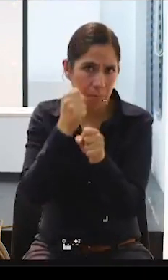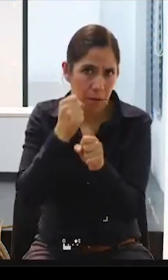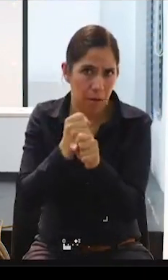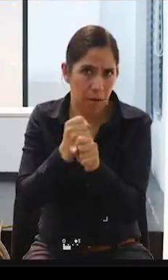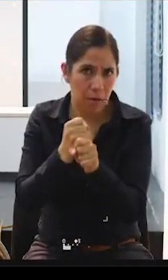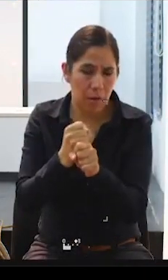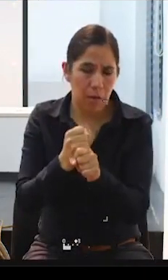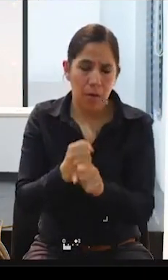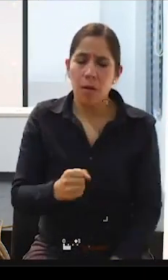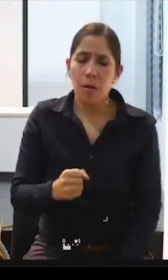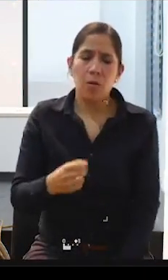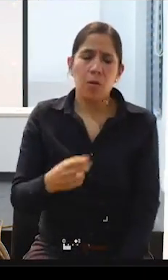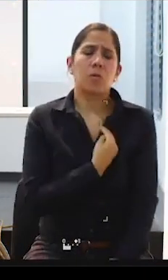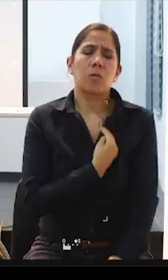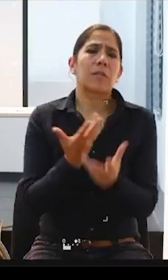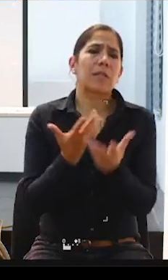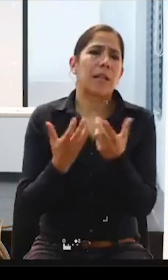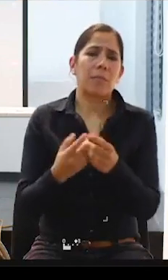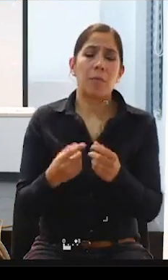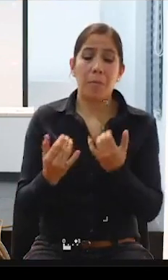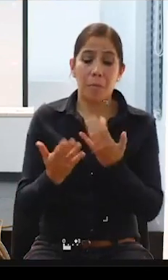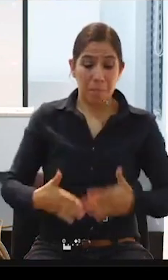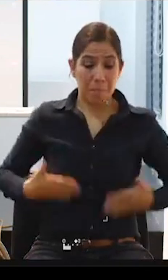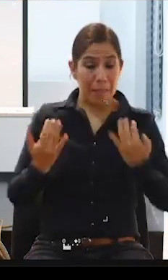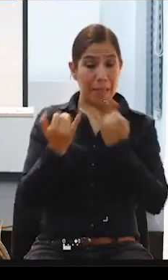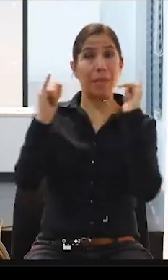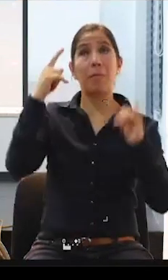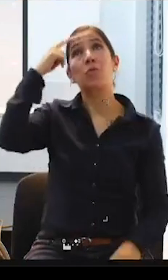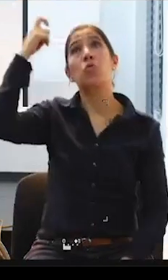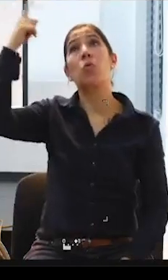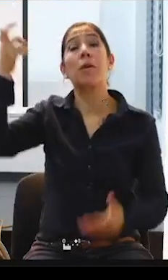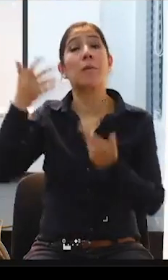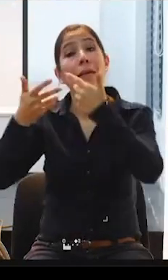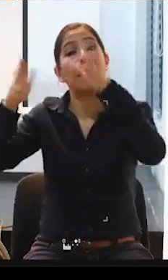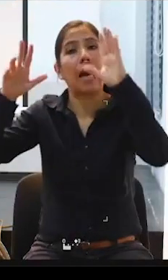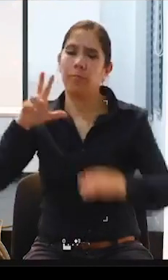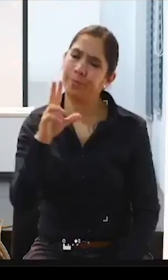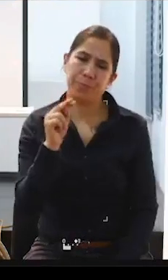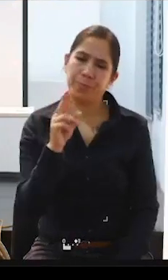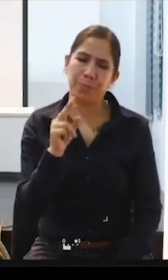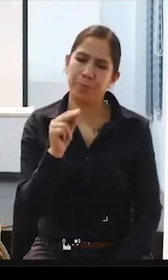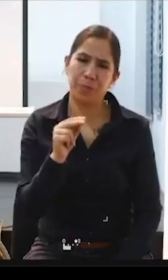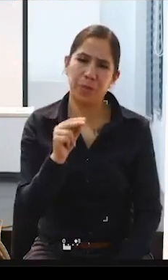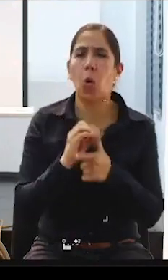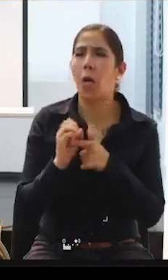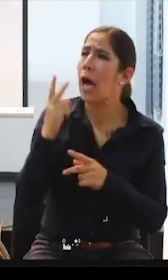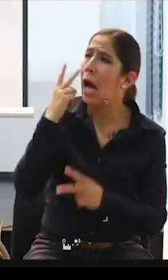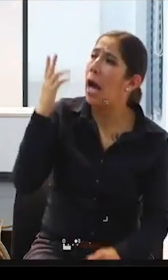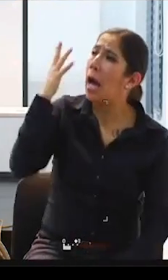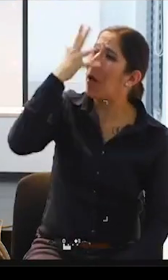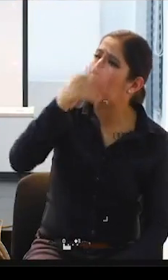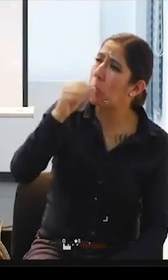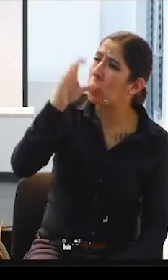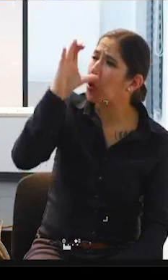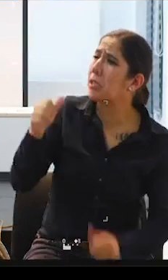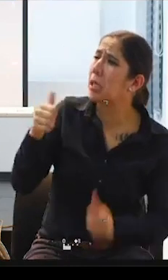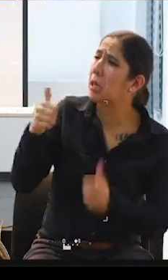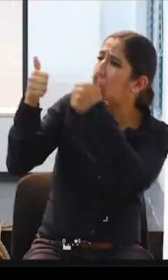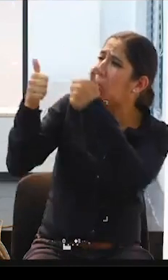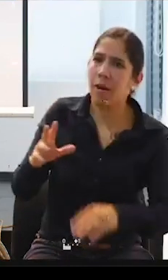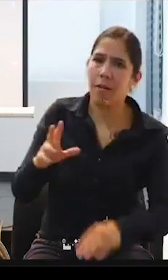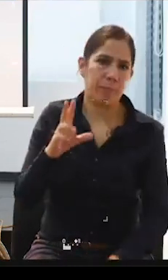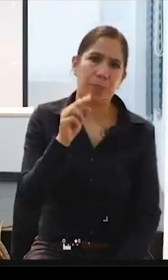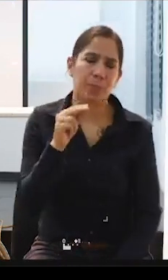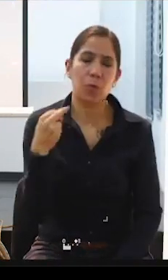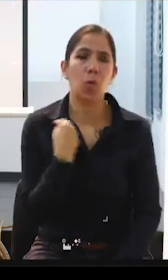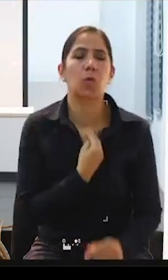un sueño nada más, que bonito, en Costa Rica se está ejecutando, pero igualmente nos hace mucha falta